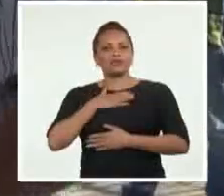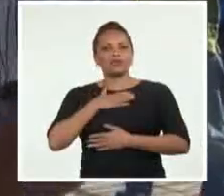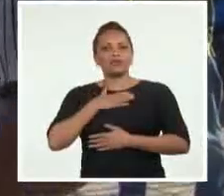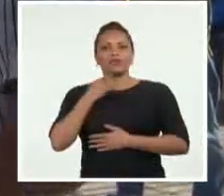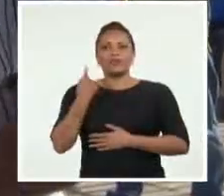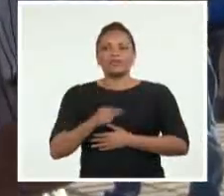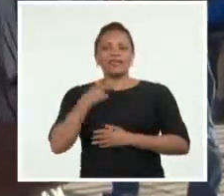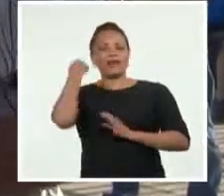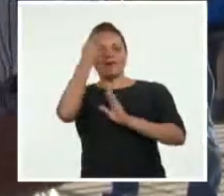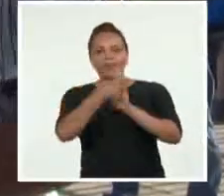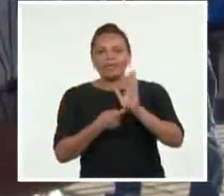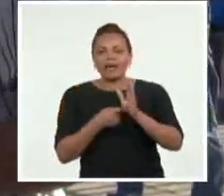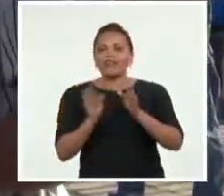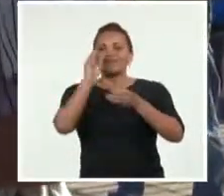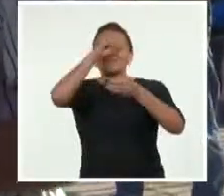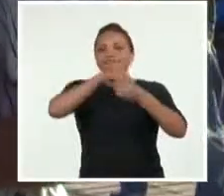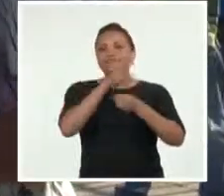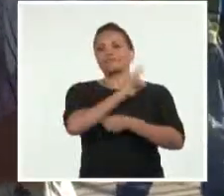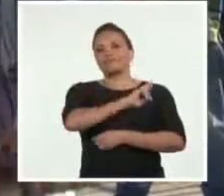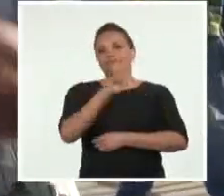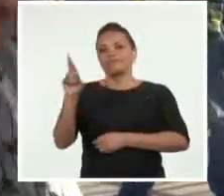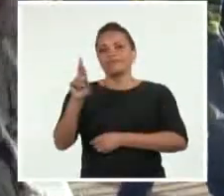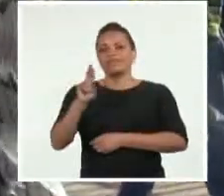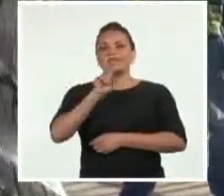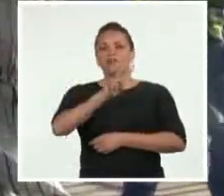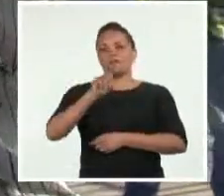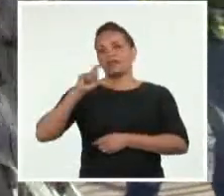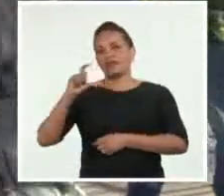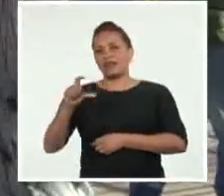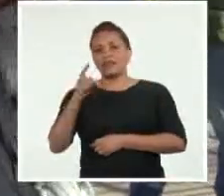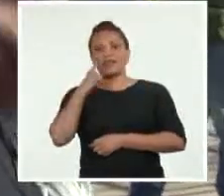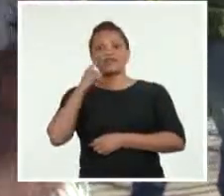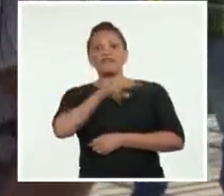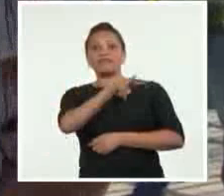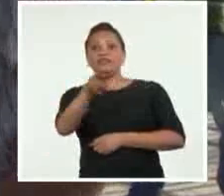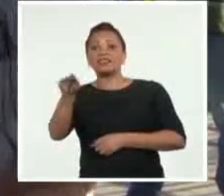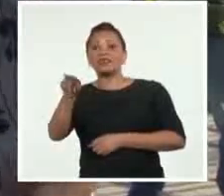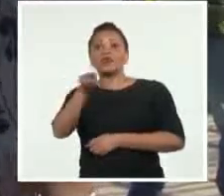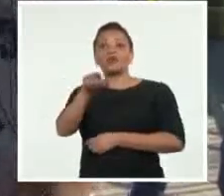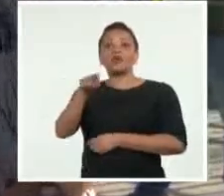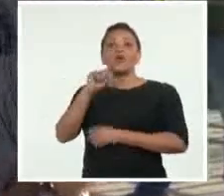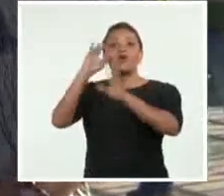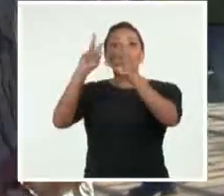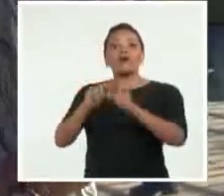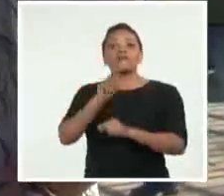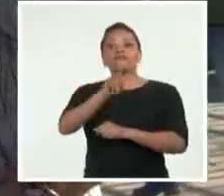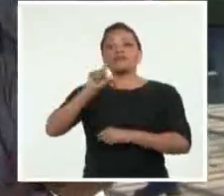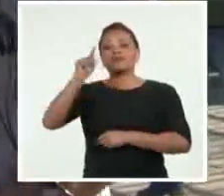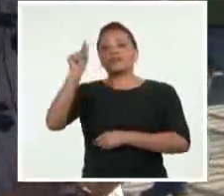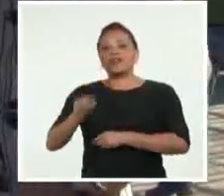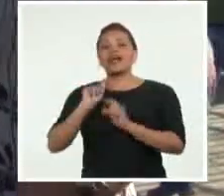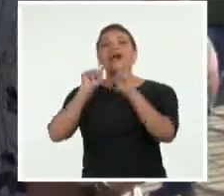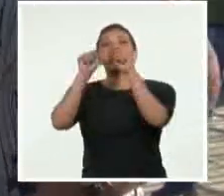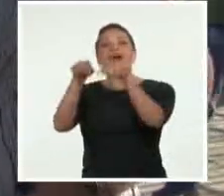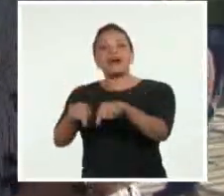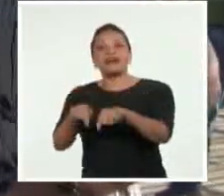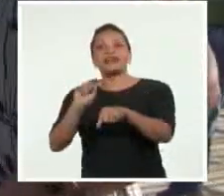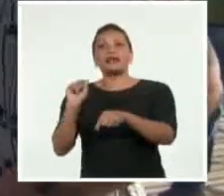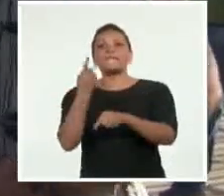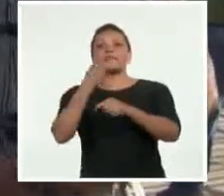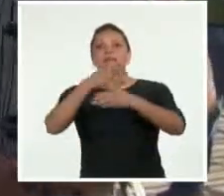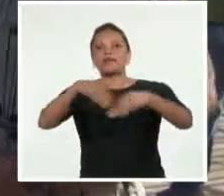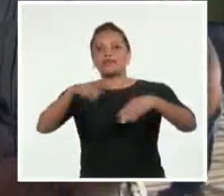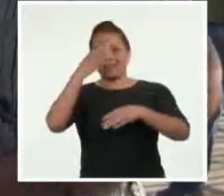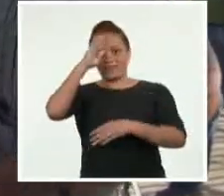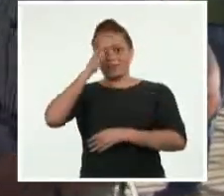cualidades de los revolucionarios y de los villaclareños. Y fíjense para allá cuántos villaclareños hay en el primer nivel de